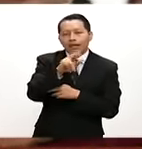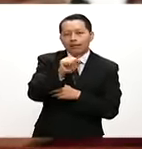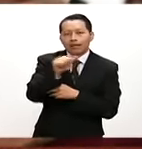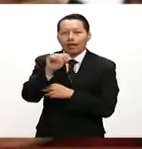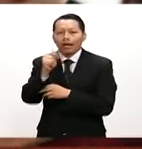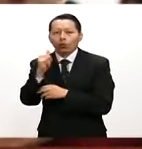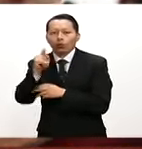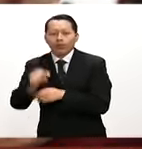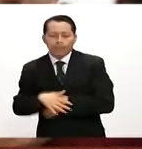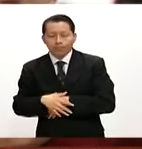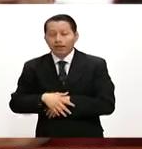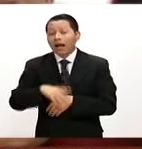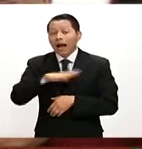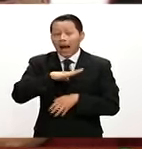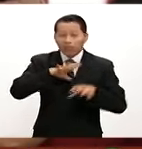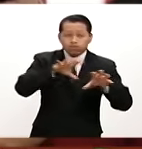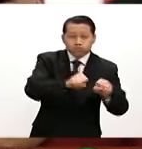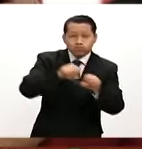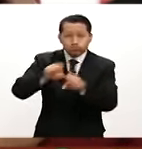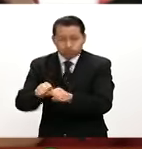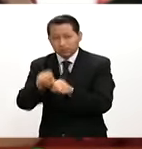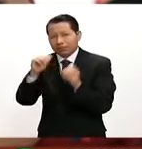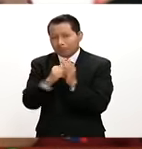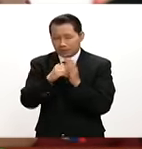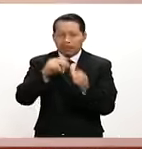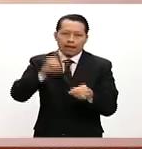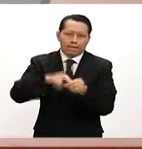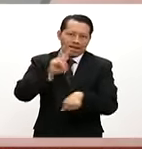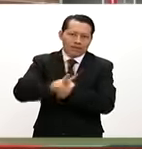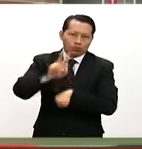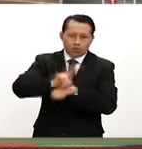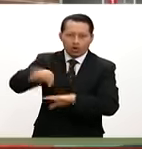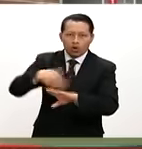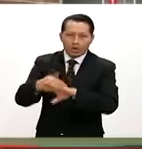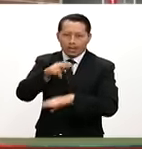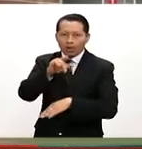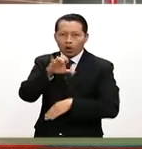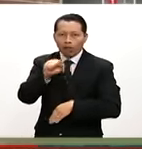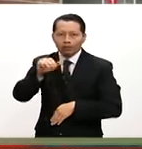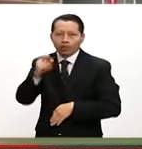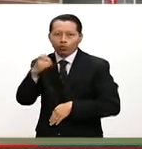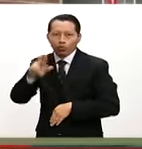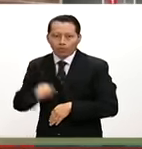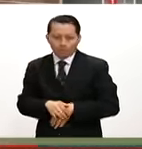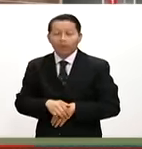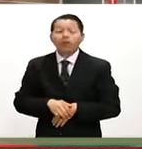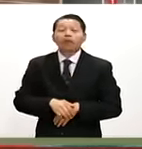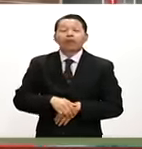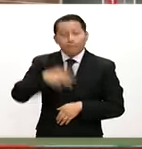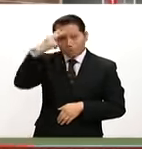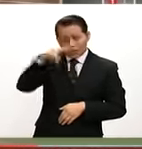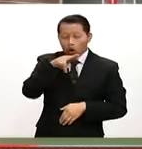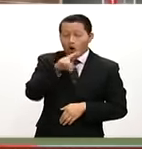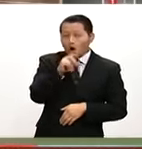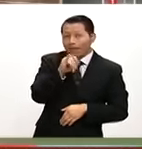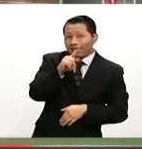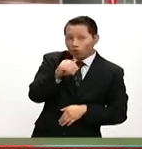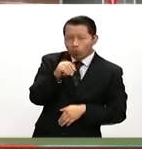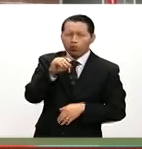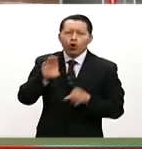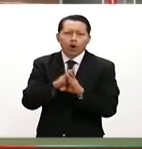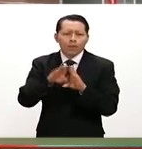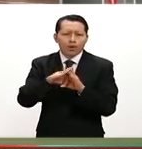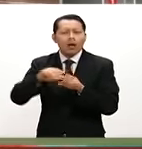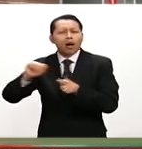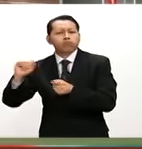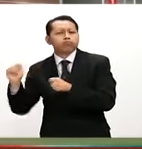detenidos en manifestaciones contra Nicolás Maduro en Venezuela. El mexicano Roberto Zuna logra su salvamento número 30 en las